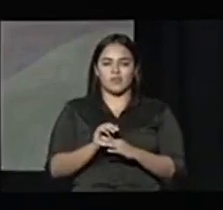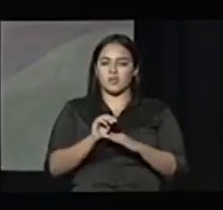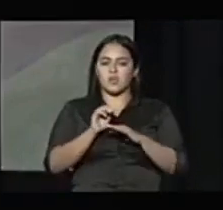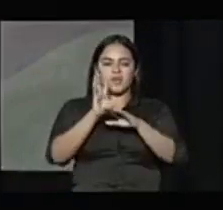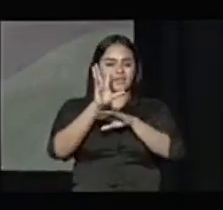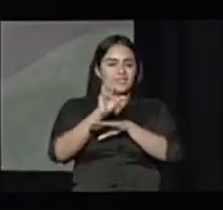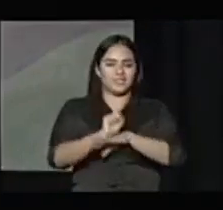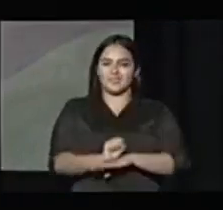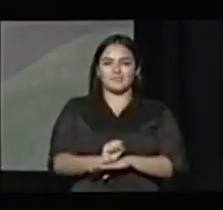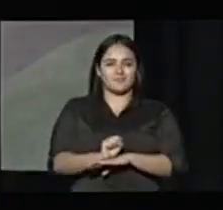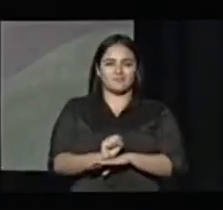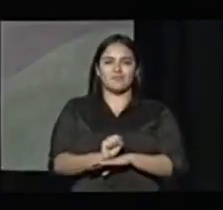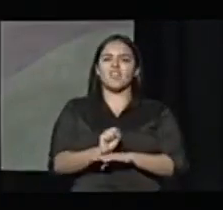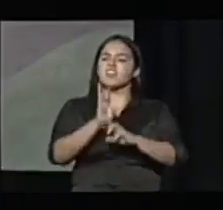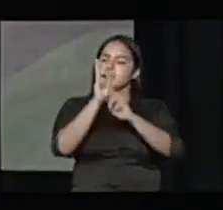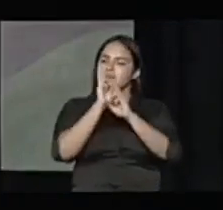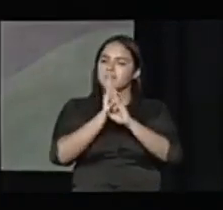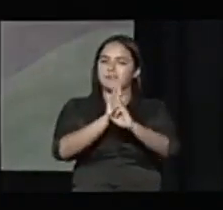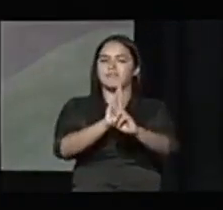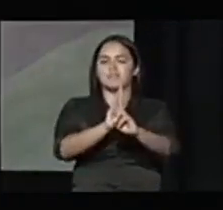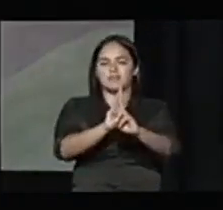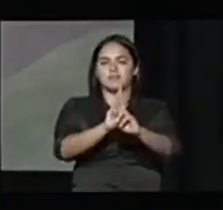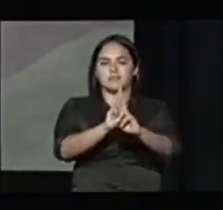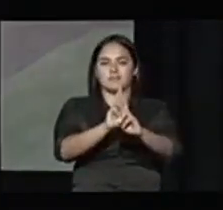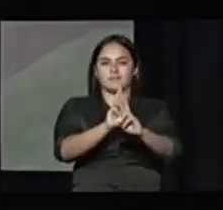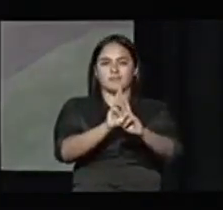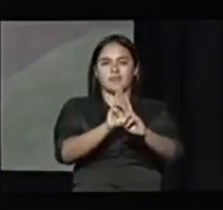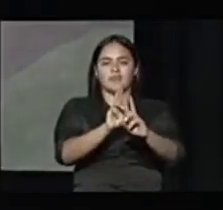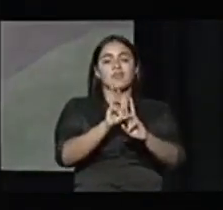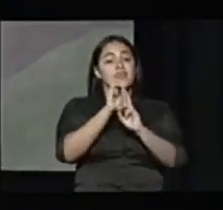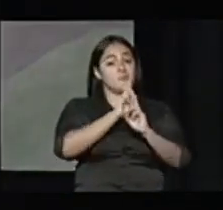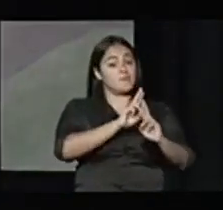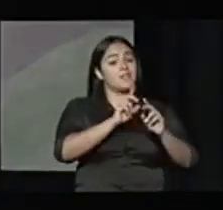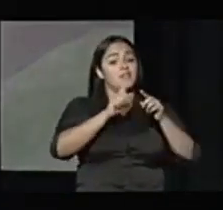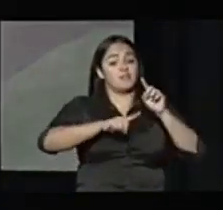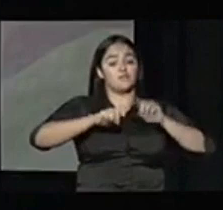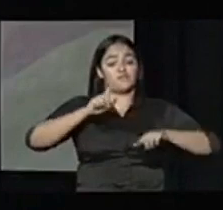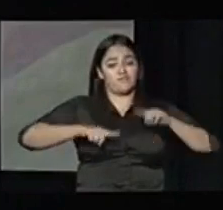cuestión de respetar a los demás y respetar la diversidad